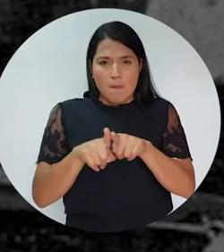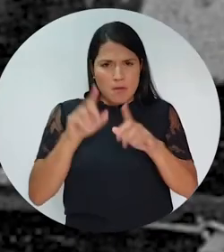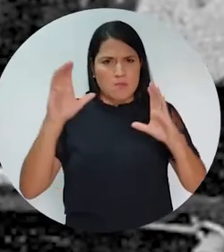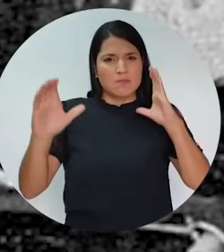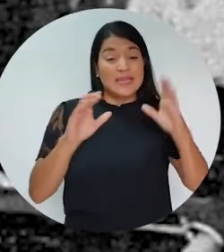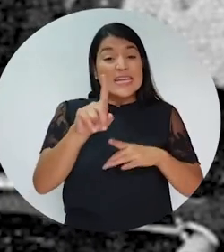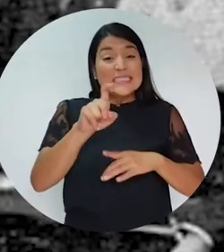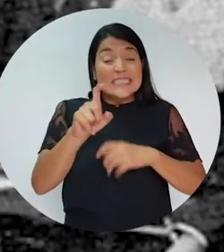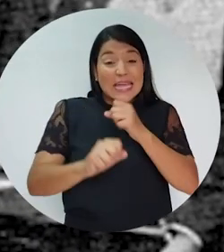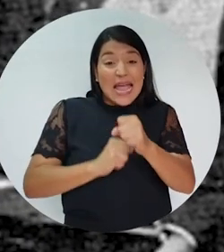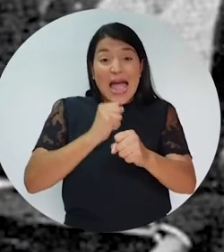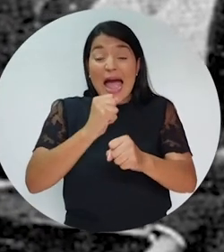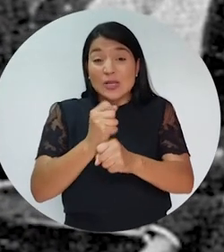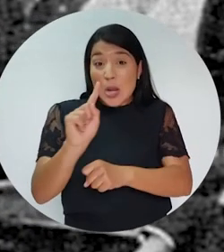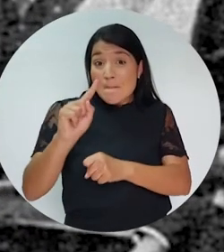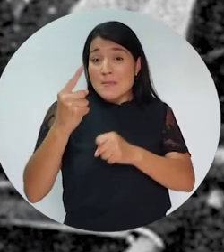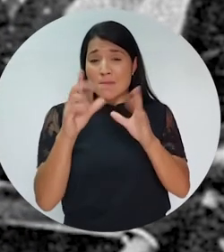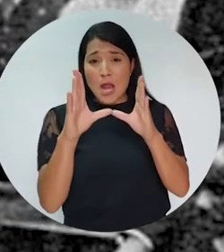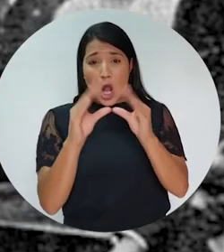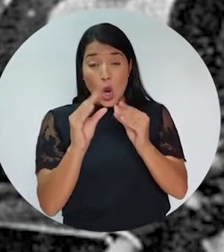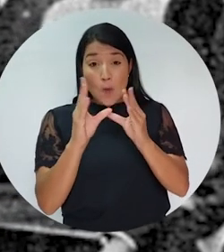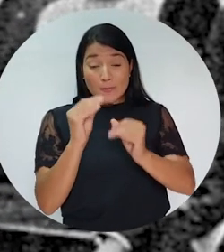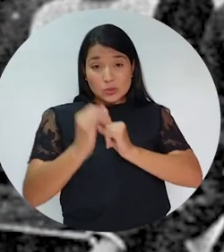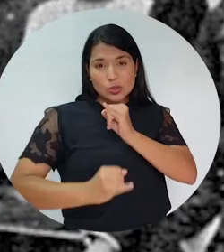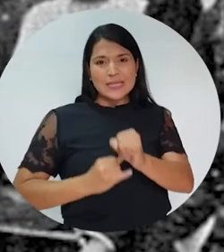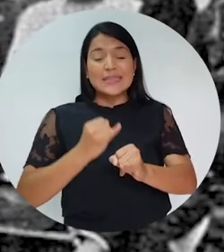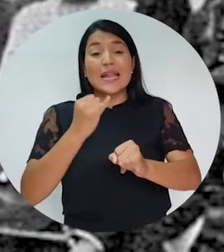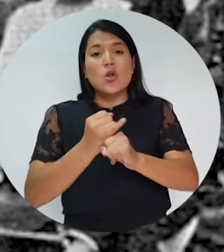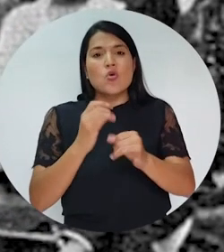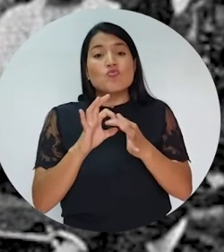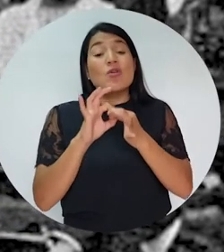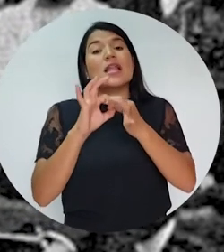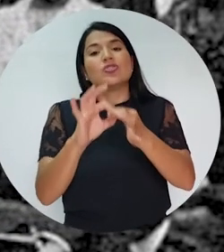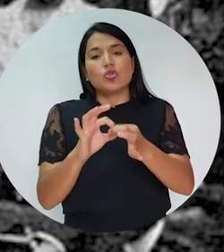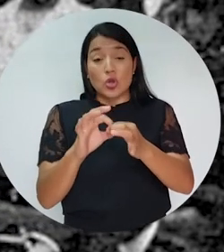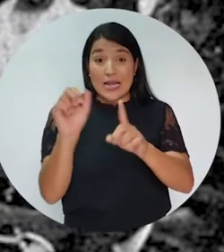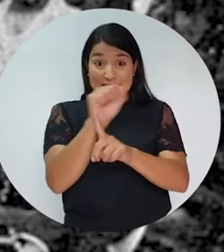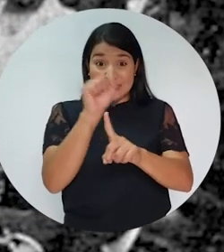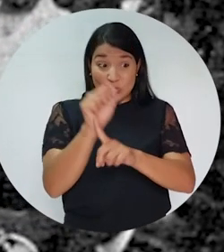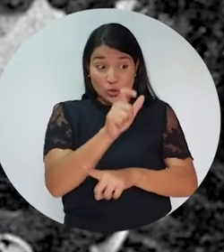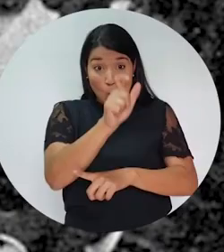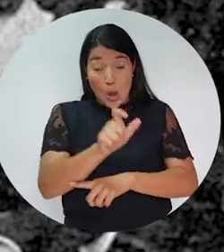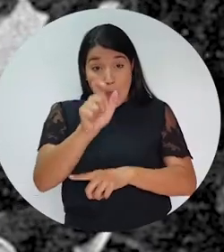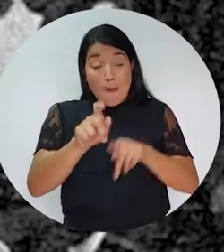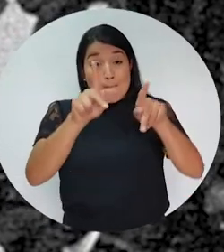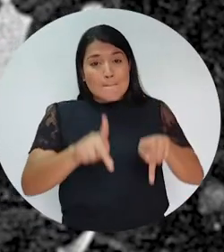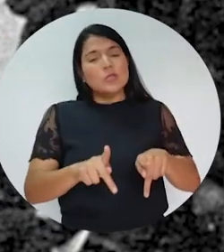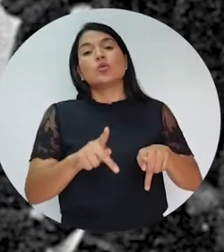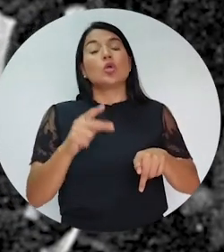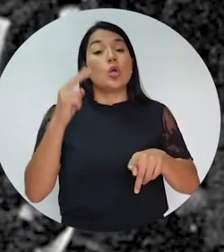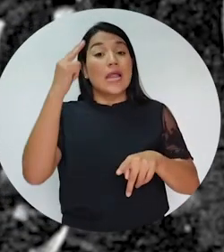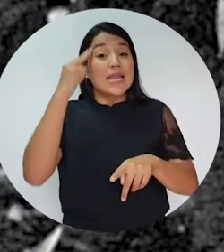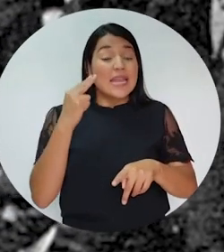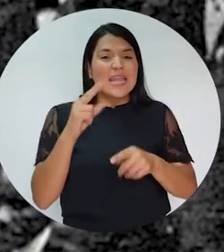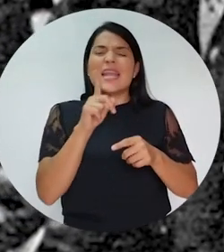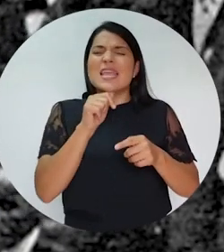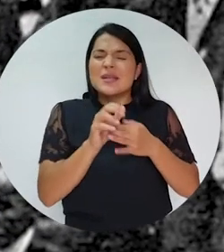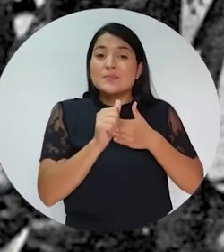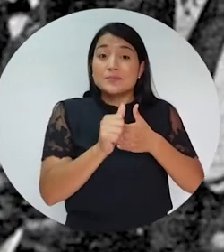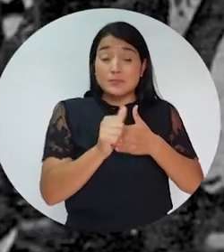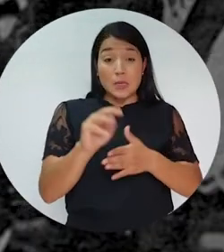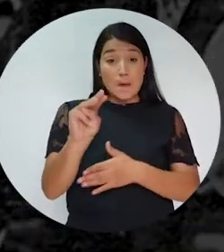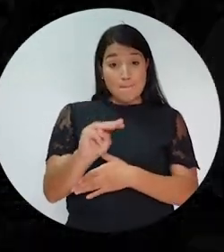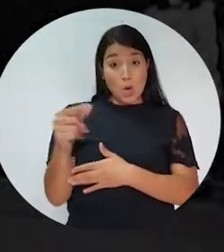también los 100 años de la primera Convención Internacional sobre la Situación de los Negros, liderada por